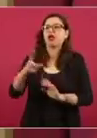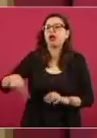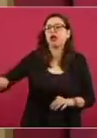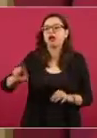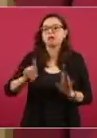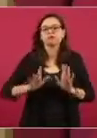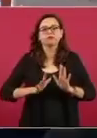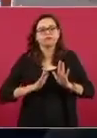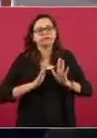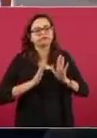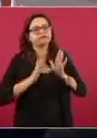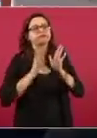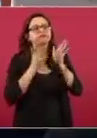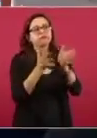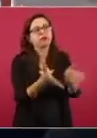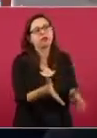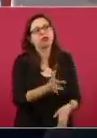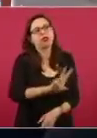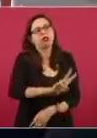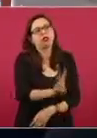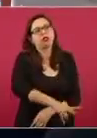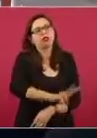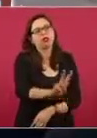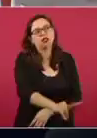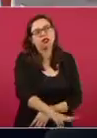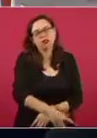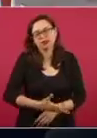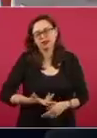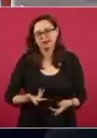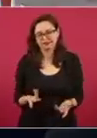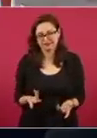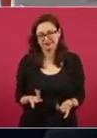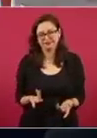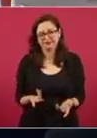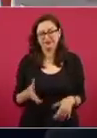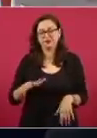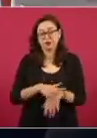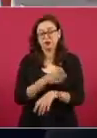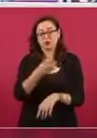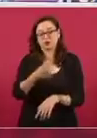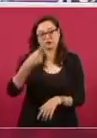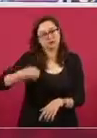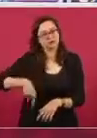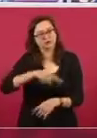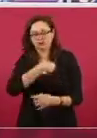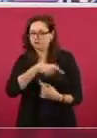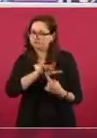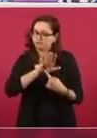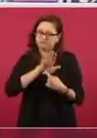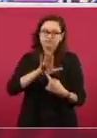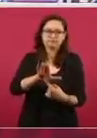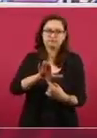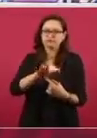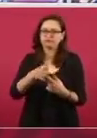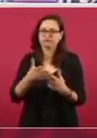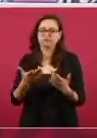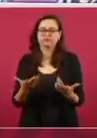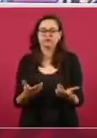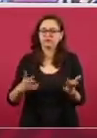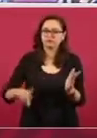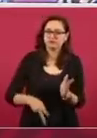Entonces, tenemos que estar informando y